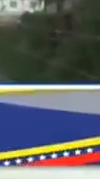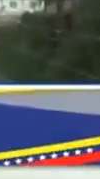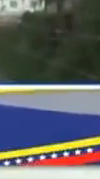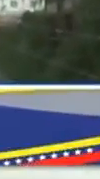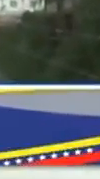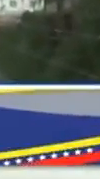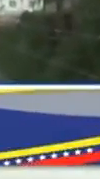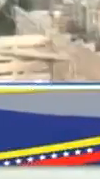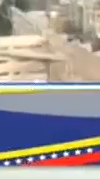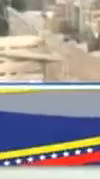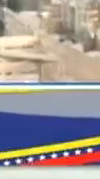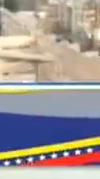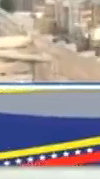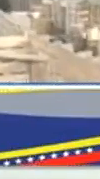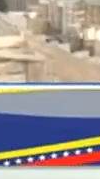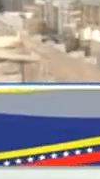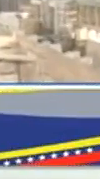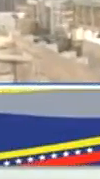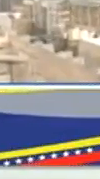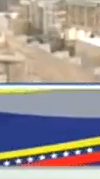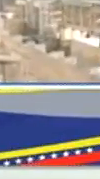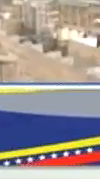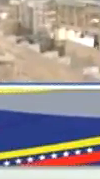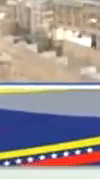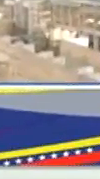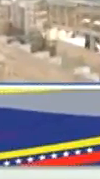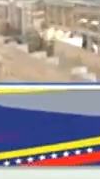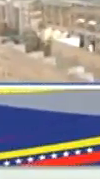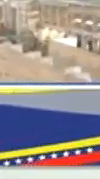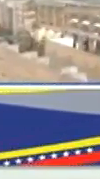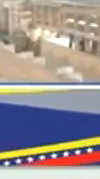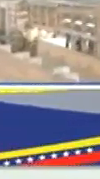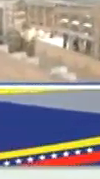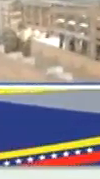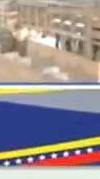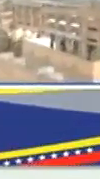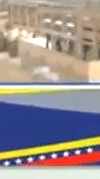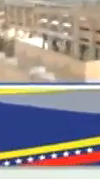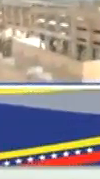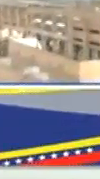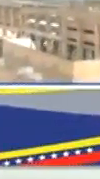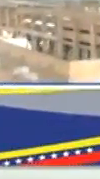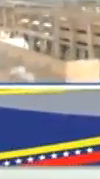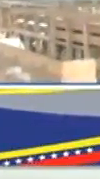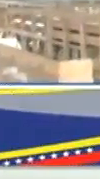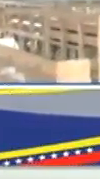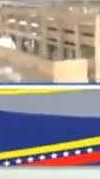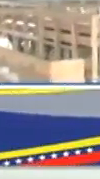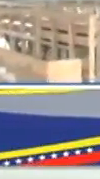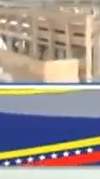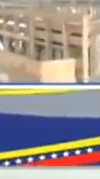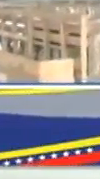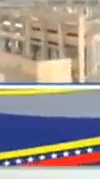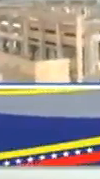emprendimiento. Ya lo decía nuestro gobernador Héctor Roríguez, que claramente este sector ovino-caprino de las cabras y las ovejas facilita las condiciones